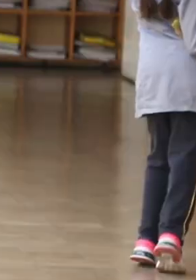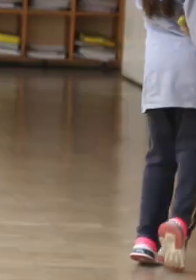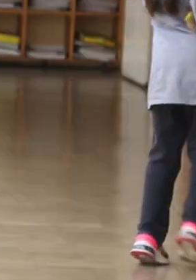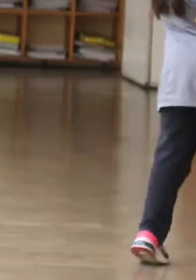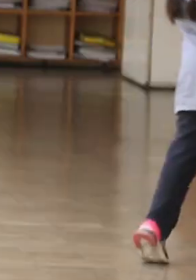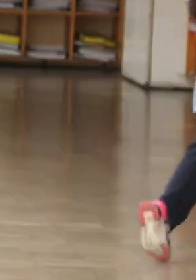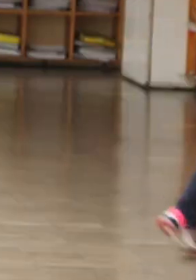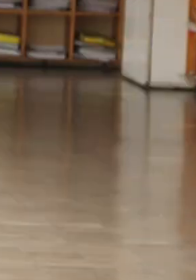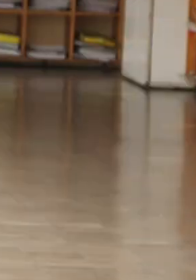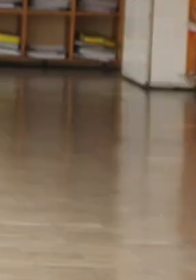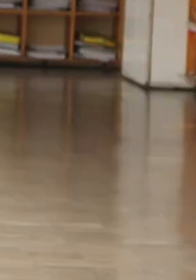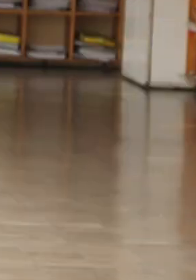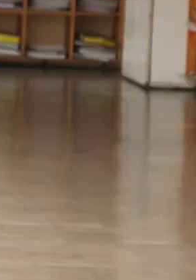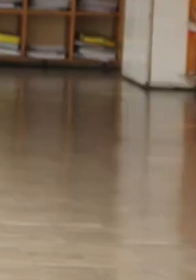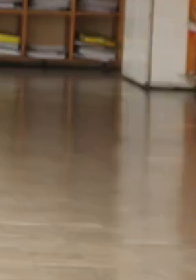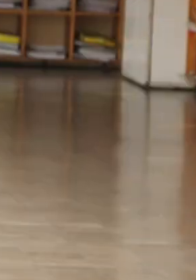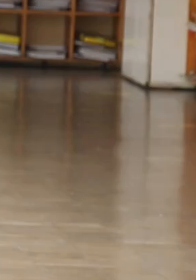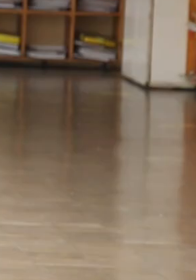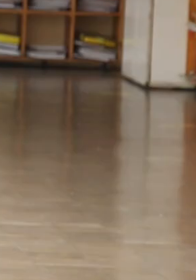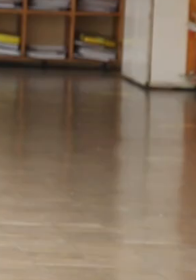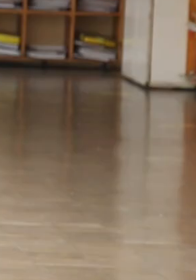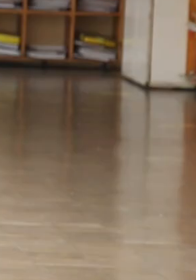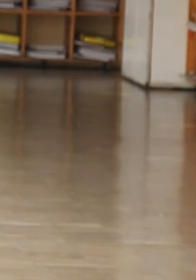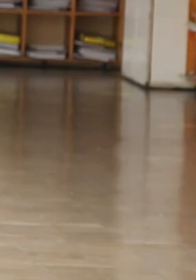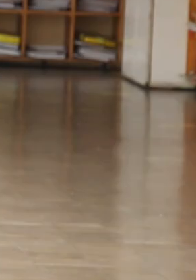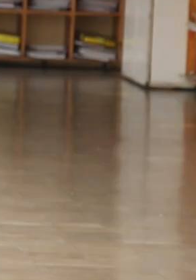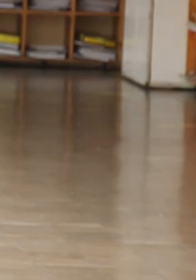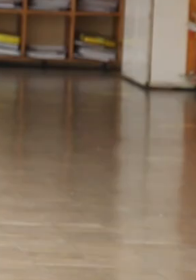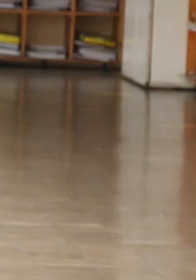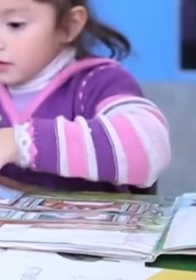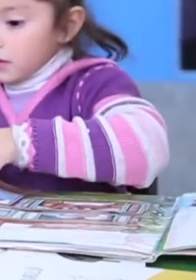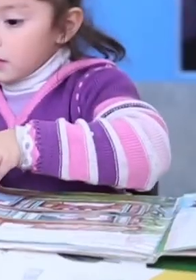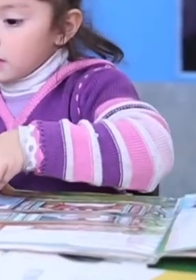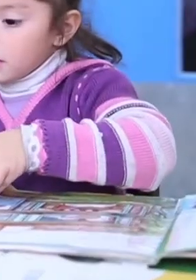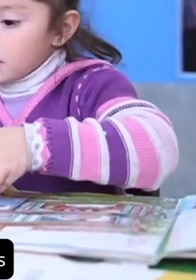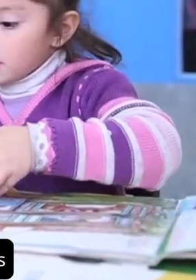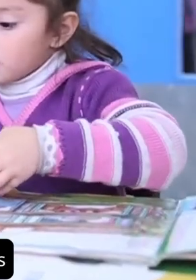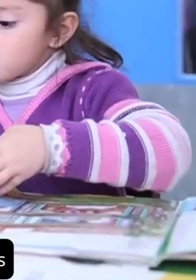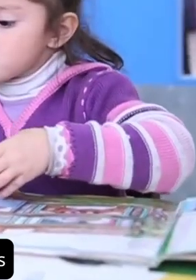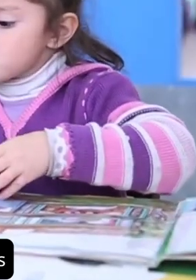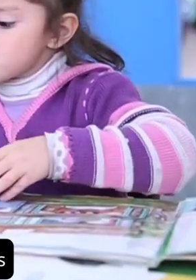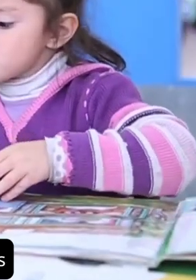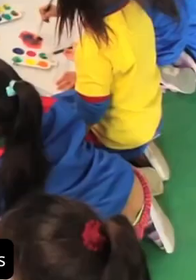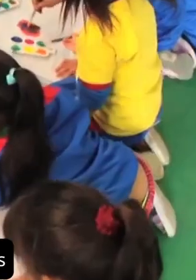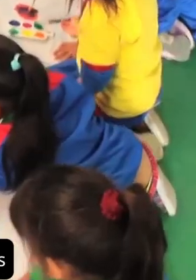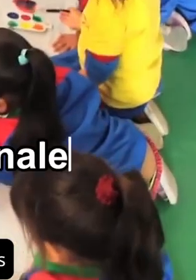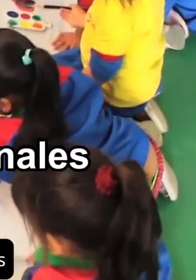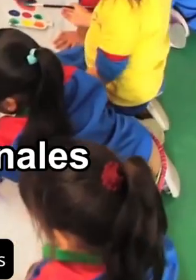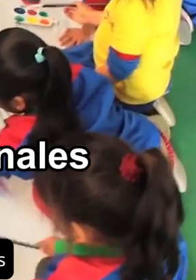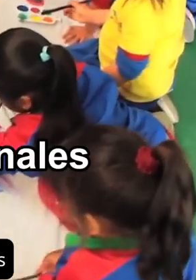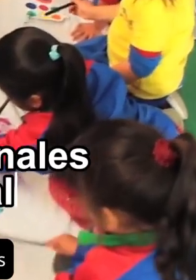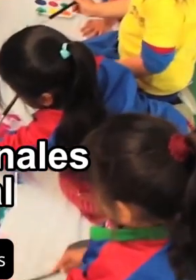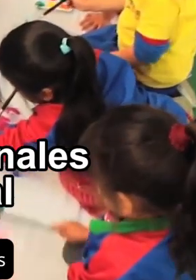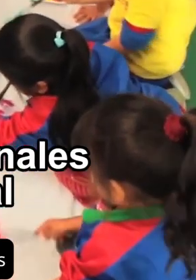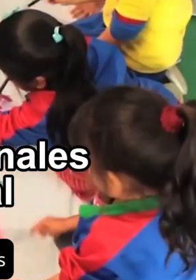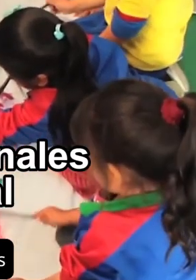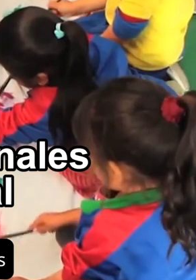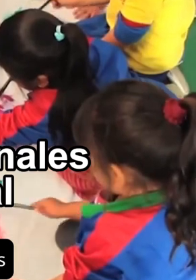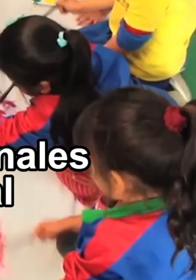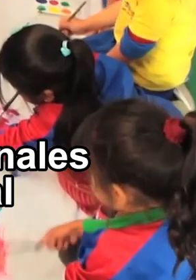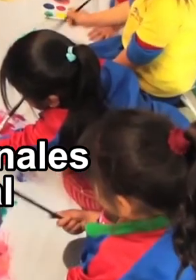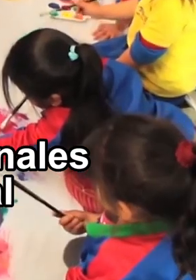niños y adolescentes con necesidades educativas especiales. Hoy existen poco más de 6.000